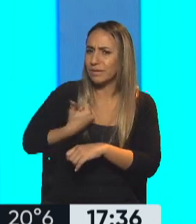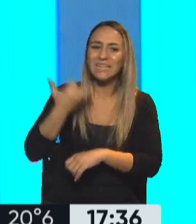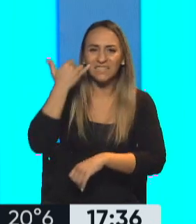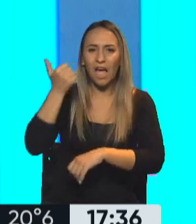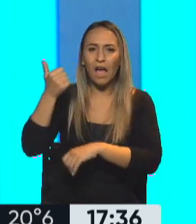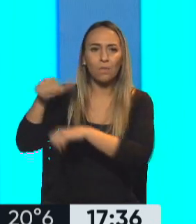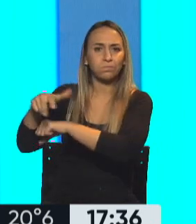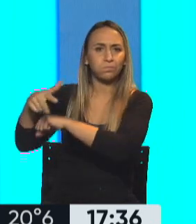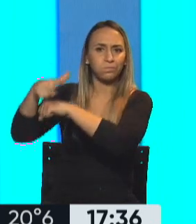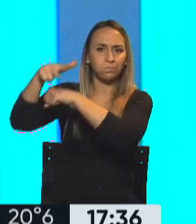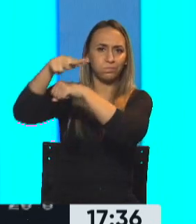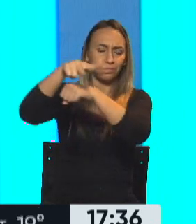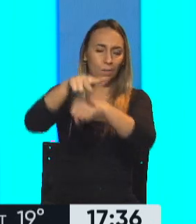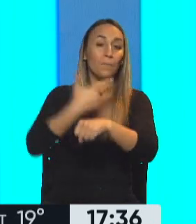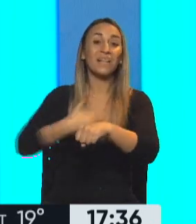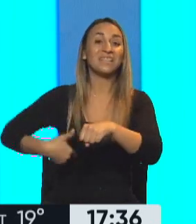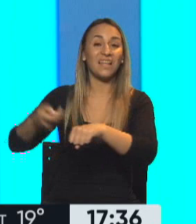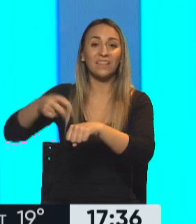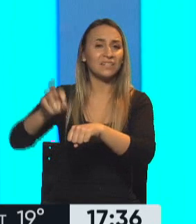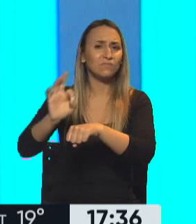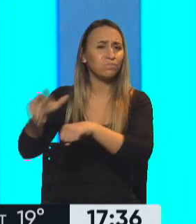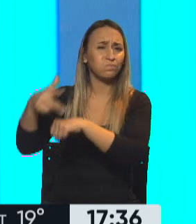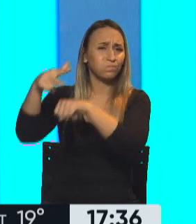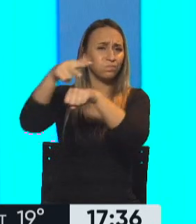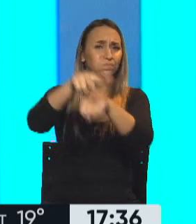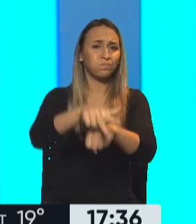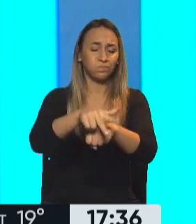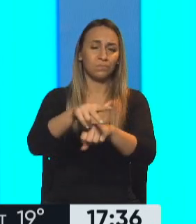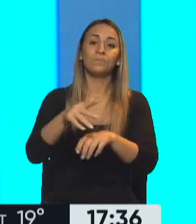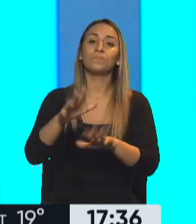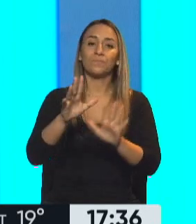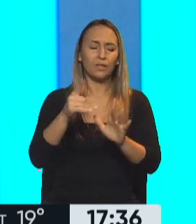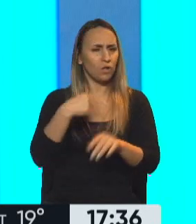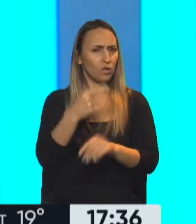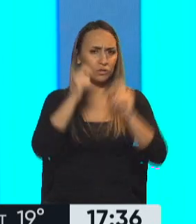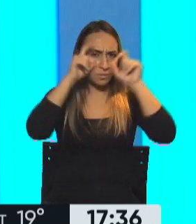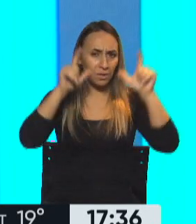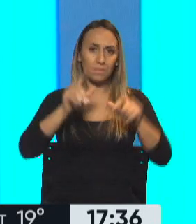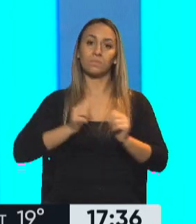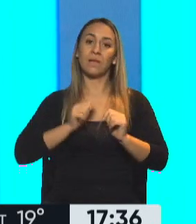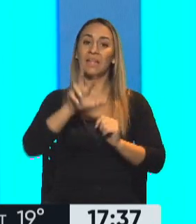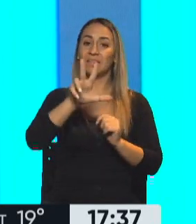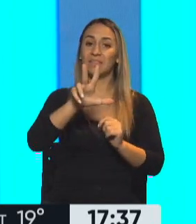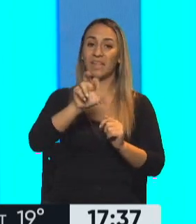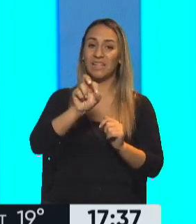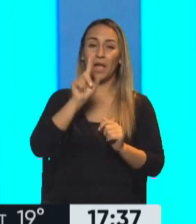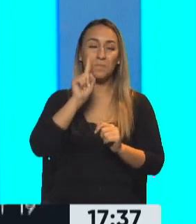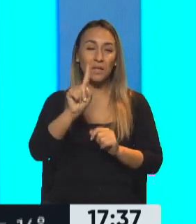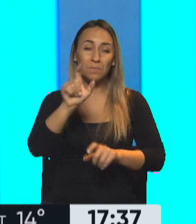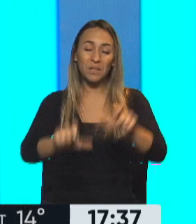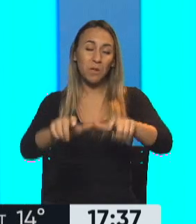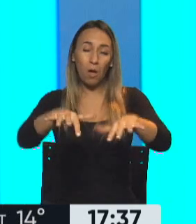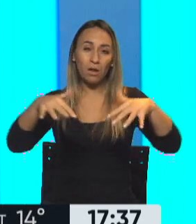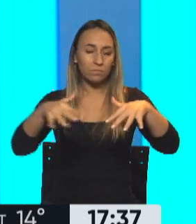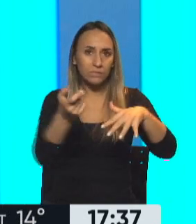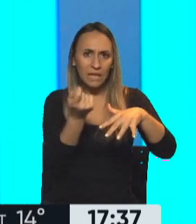helicóptero yendo, trasladándose hasta ahí. Había mucha... La verdad que estaban sorprendidos porque esperaban 30.000 personas. Dicen que hay cerca de 40.000. Ah, mirá.